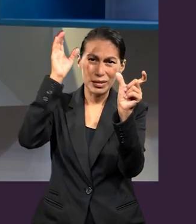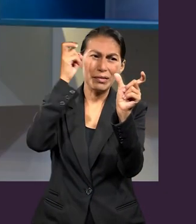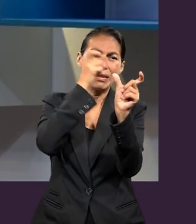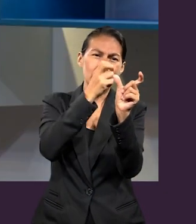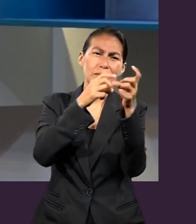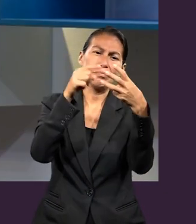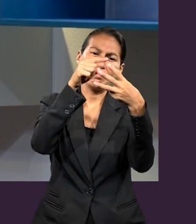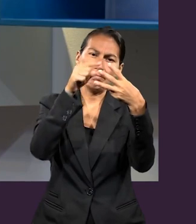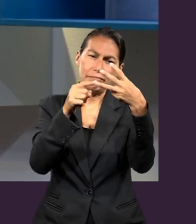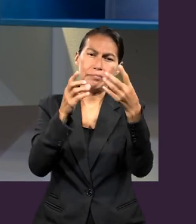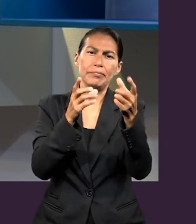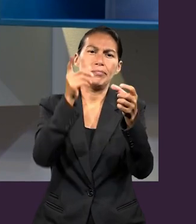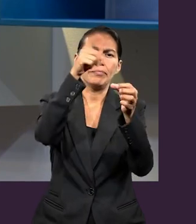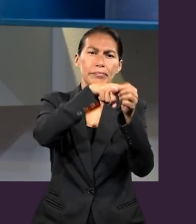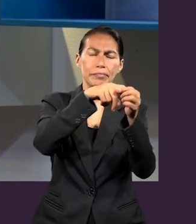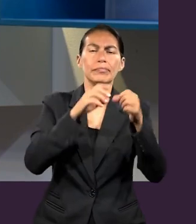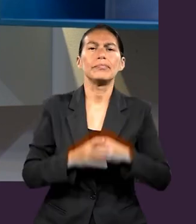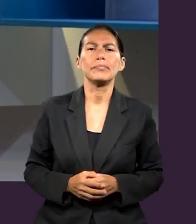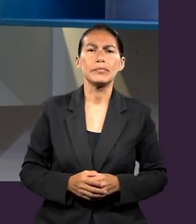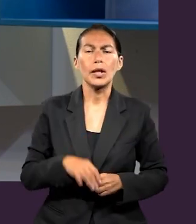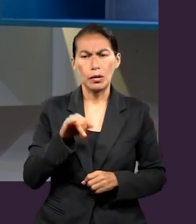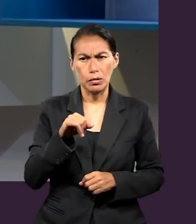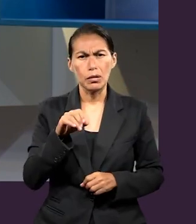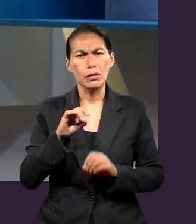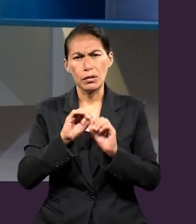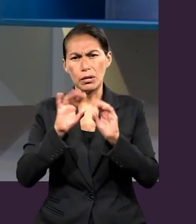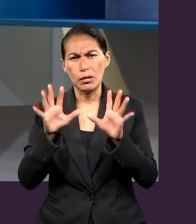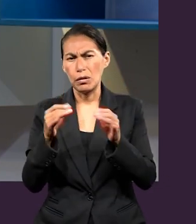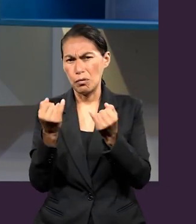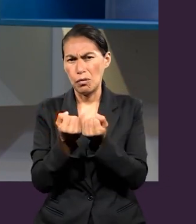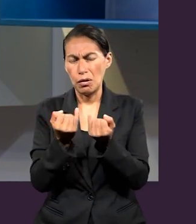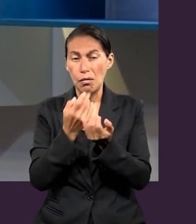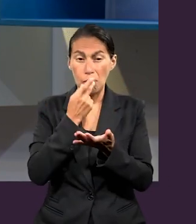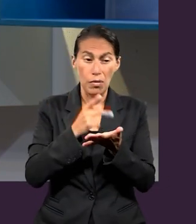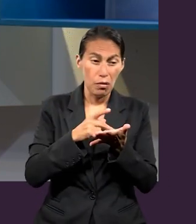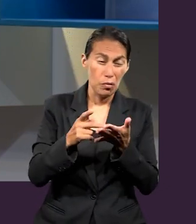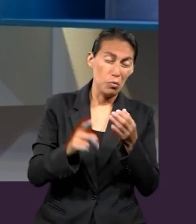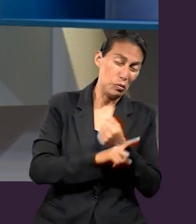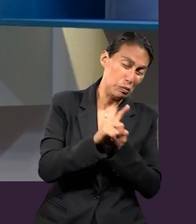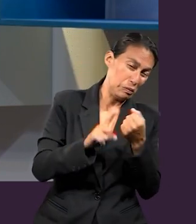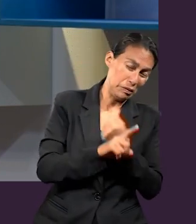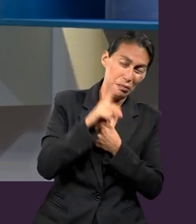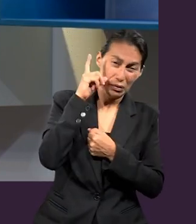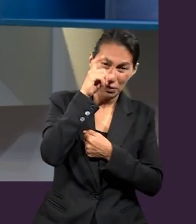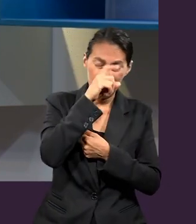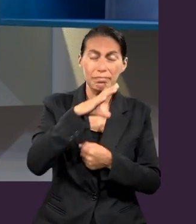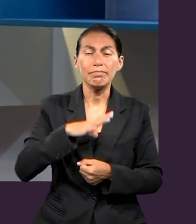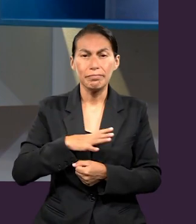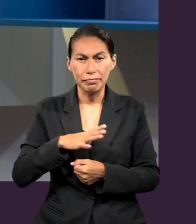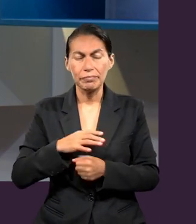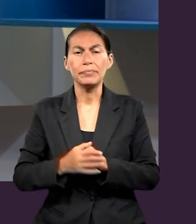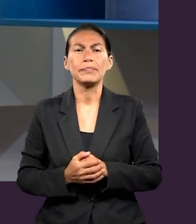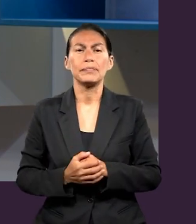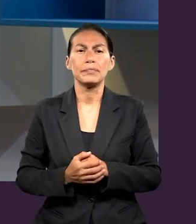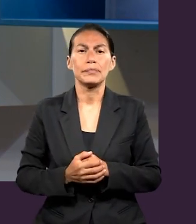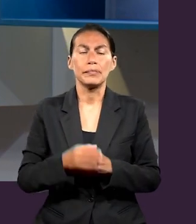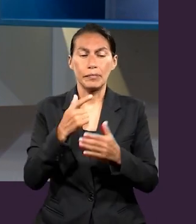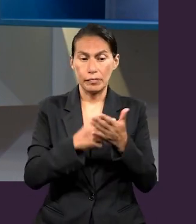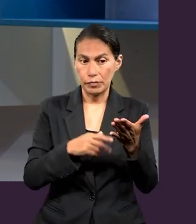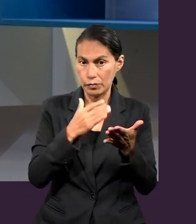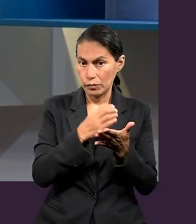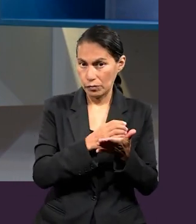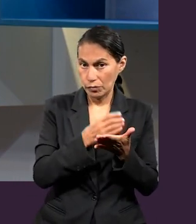bien. Eso también implica que Pablo enfrentó la adversidad, las dificultades, y como la lección lo dice, no